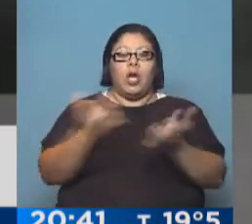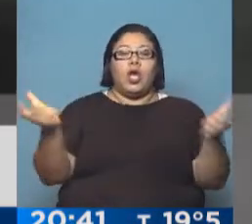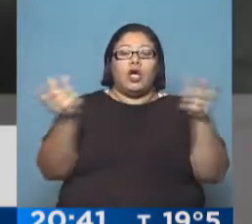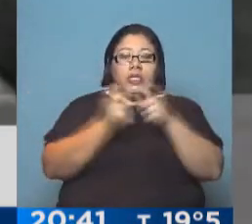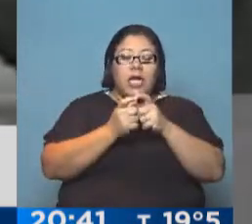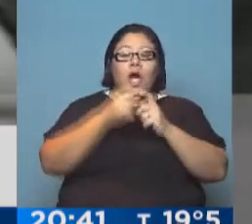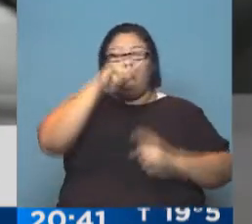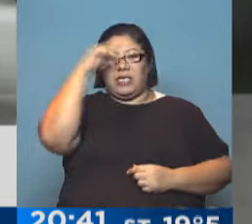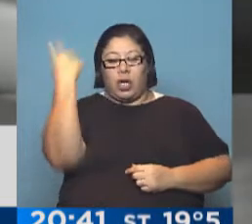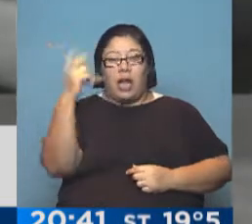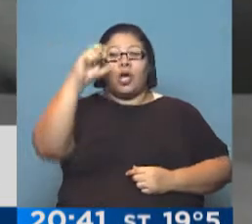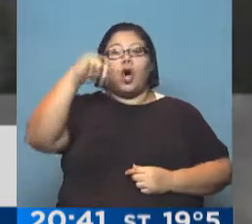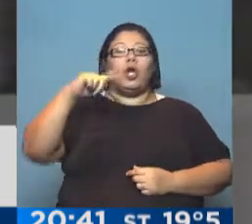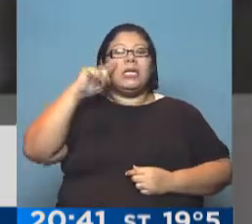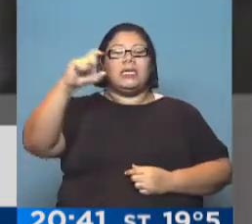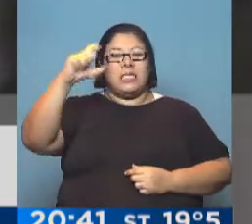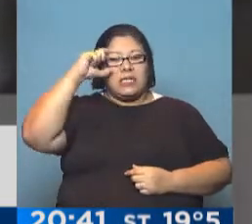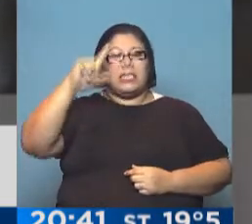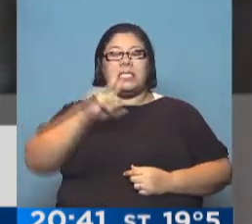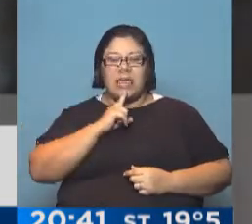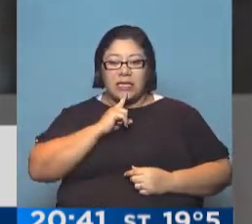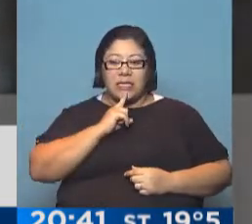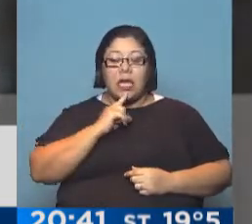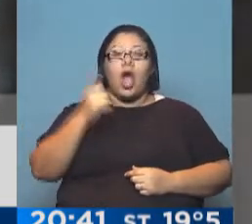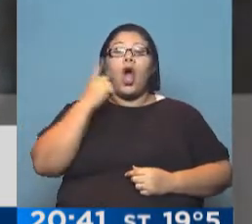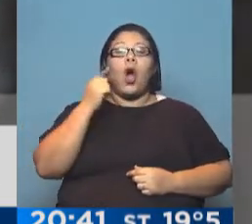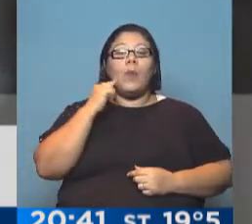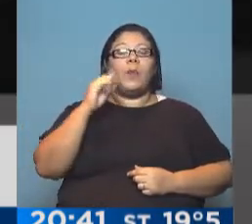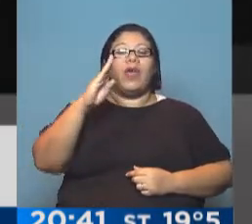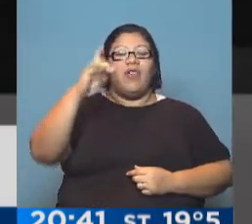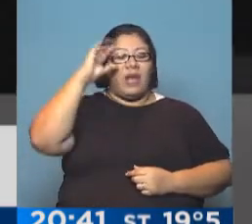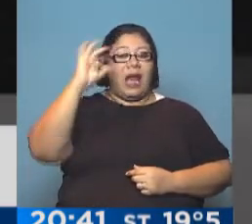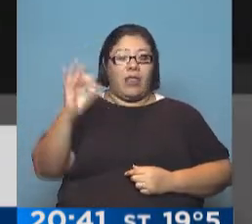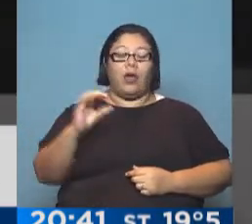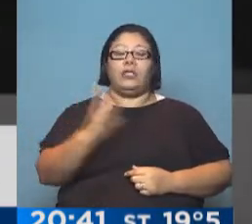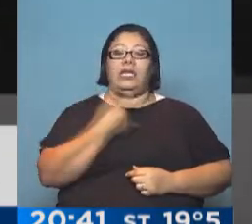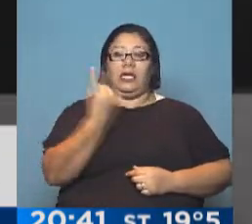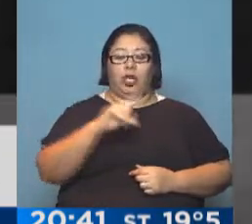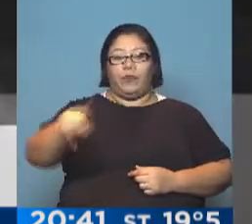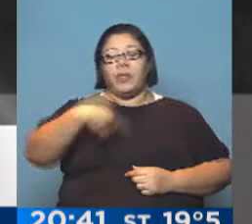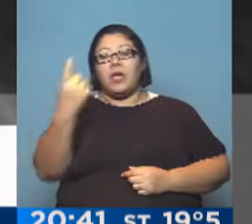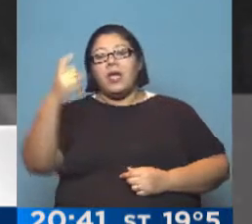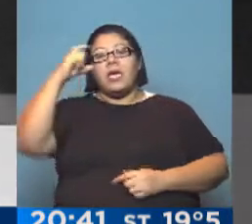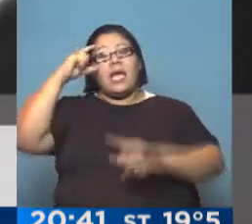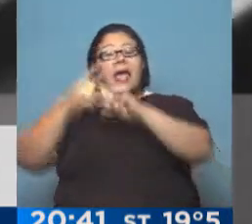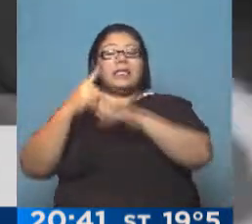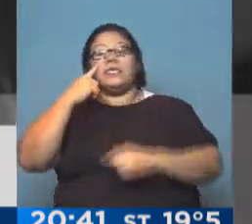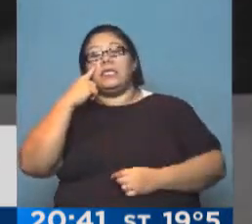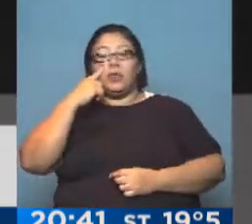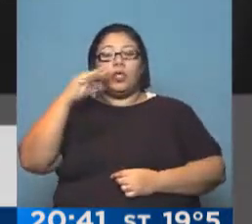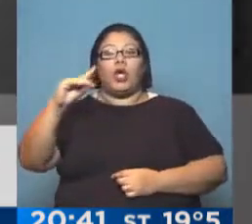Técnicas, CONICET, bajo la dirección del Premio Nobel de Medicina Bernardo Hussey. Y el Instituto Ditella, un espacio de